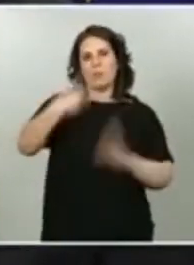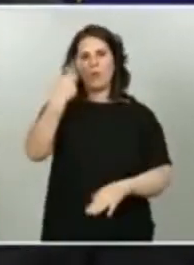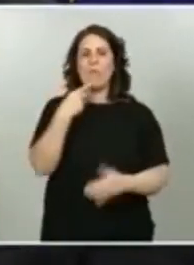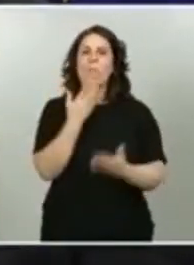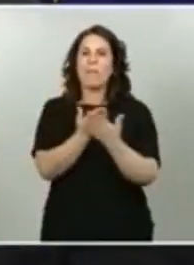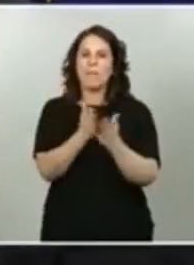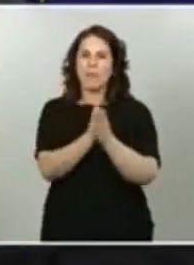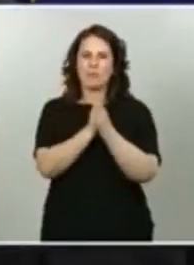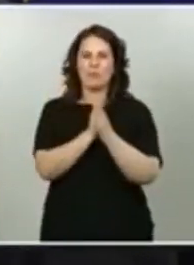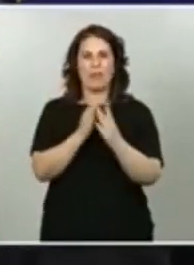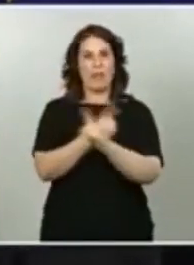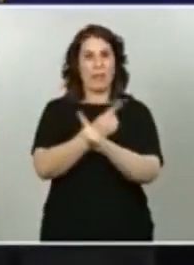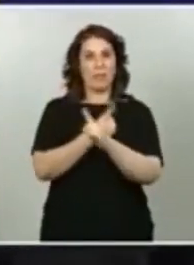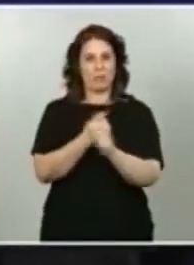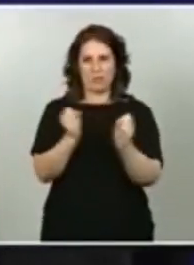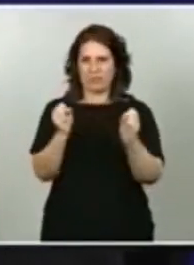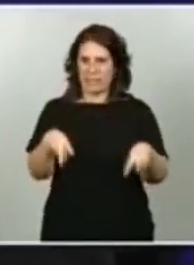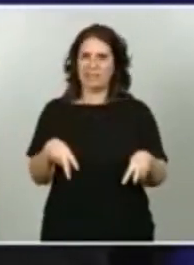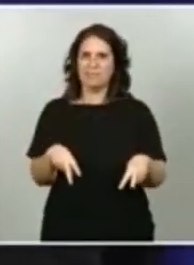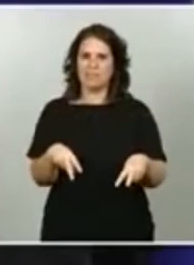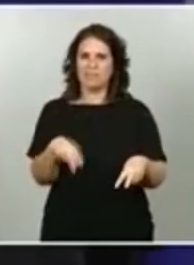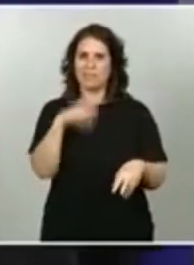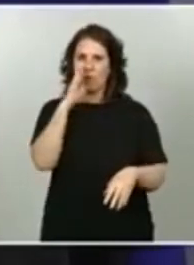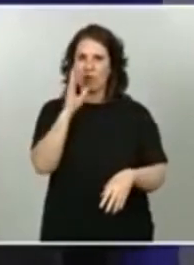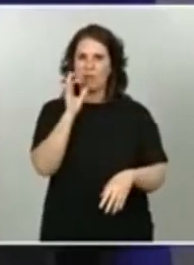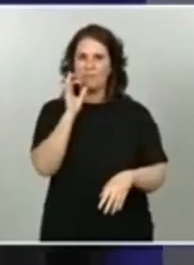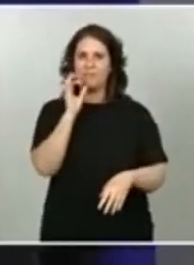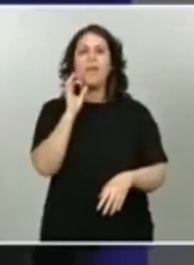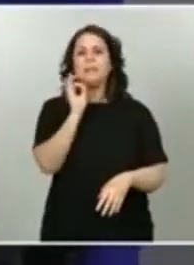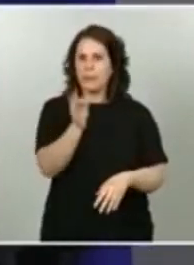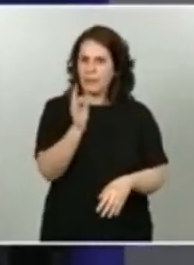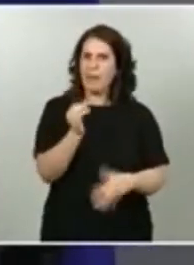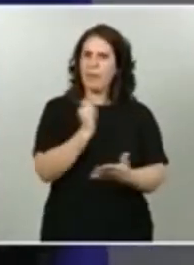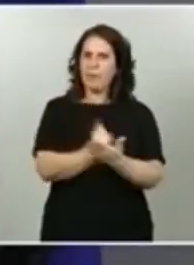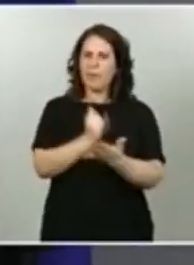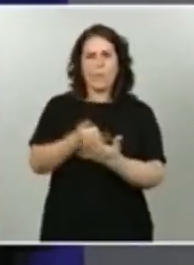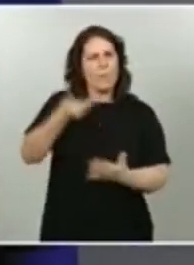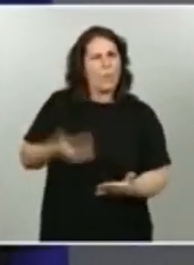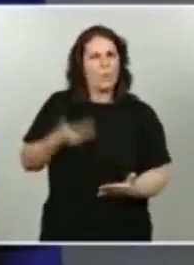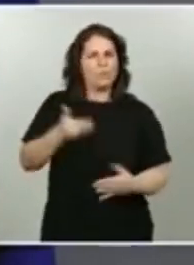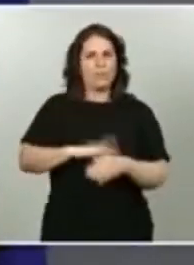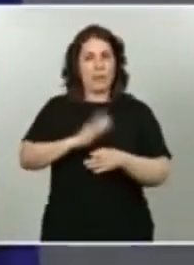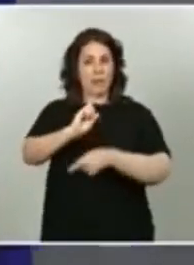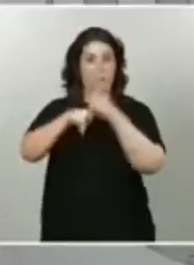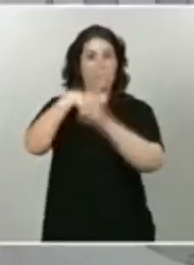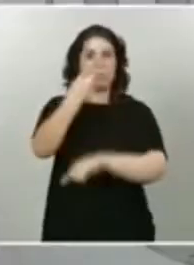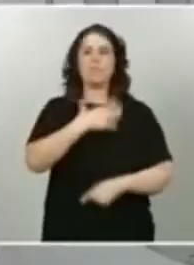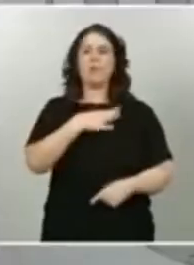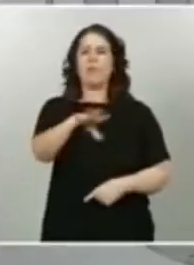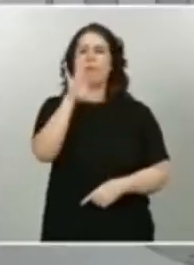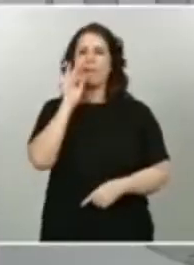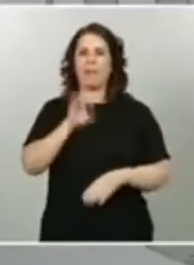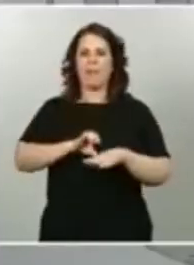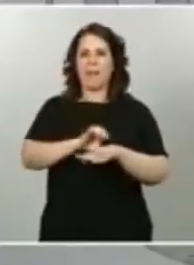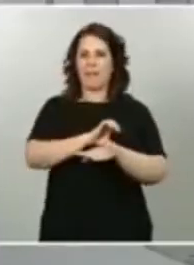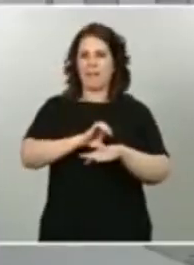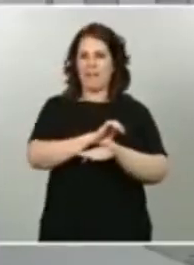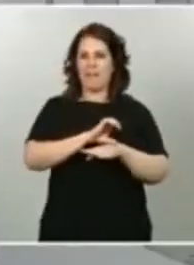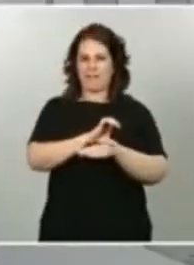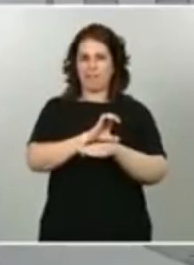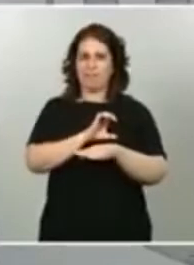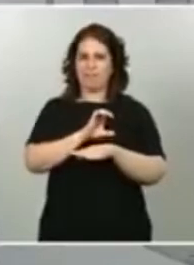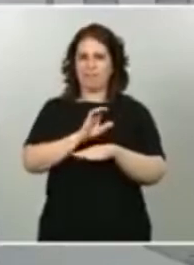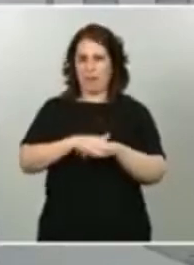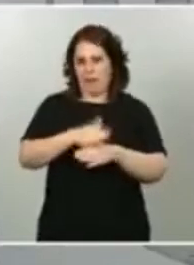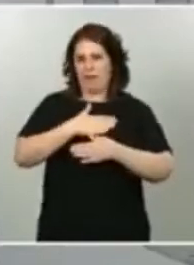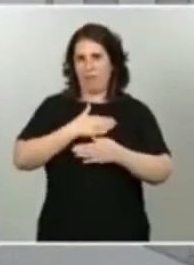nerviosos, porque, efectivamente, son pruebas fundamentales para que puedan elegir la carrera, la titulación que pueda construir su futuro.